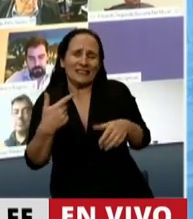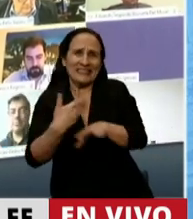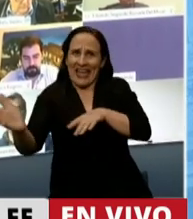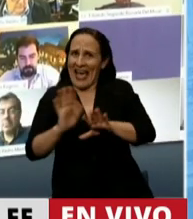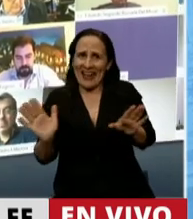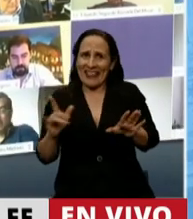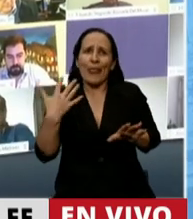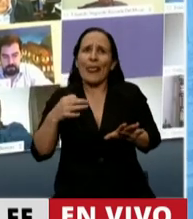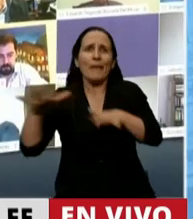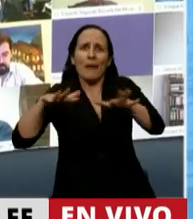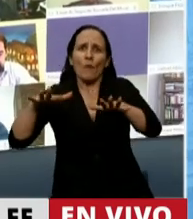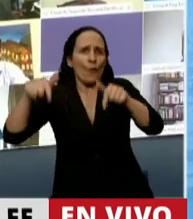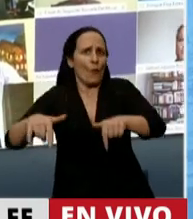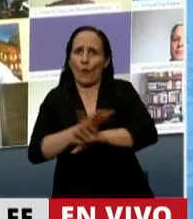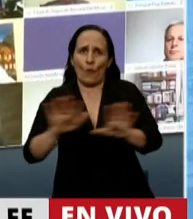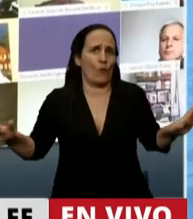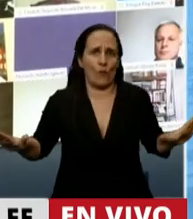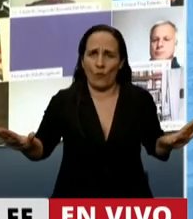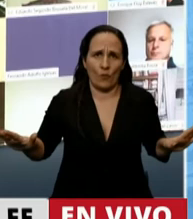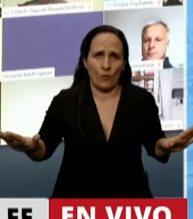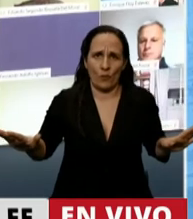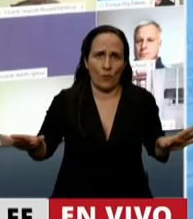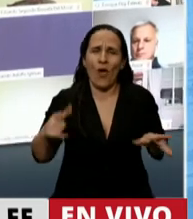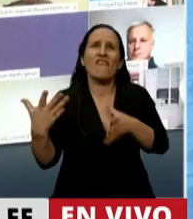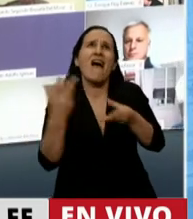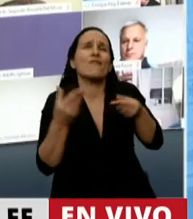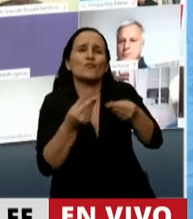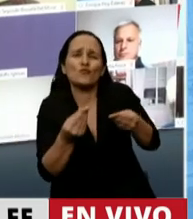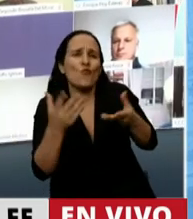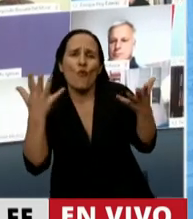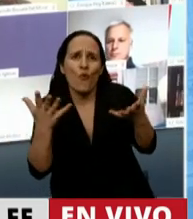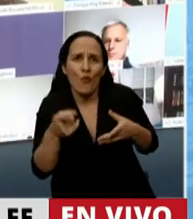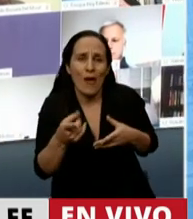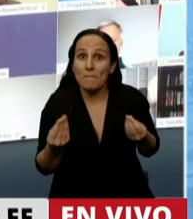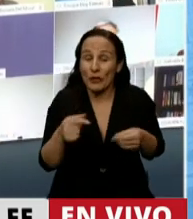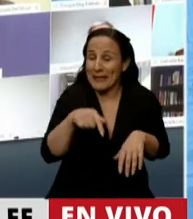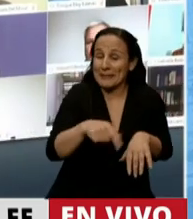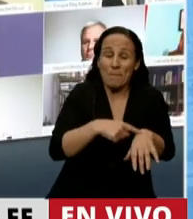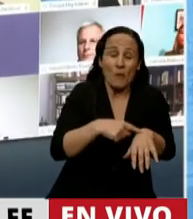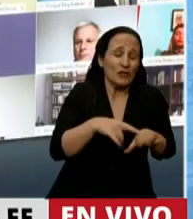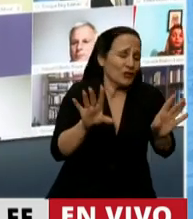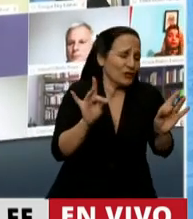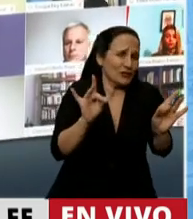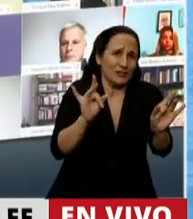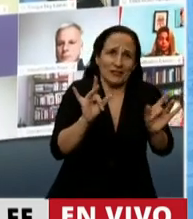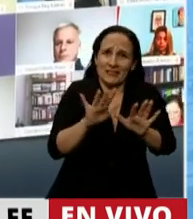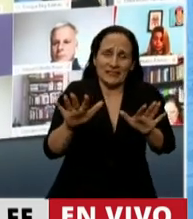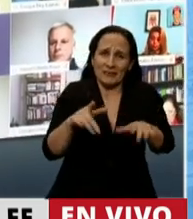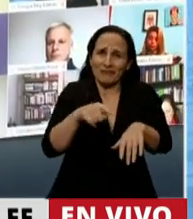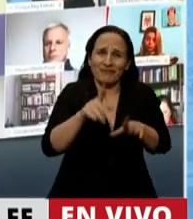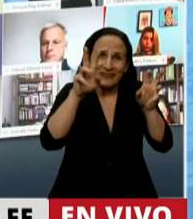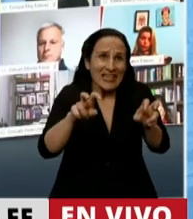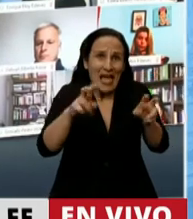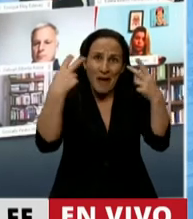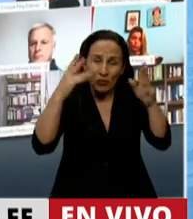acelerar las ayudas, porque es un momento muy difícil el que está pasando el sector